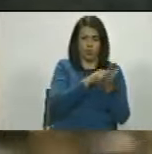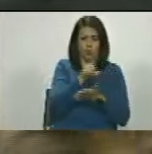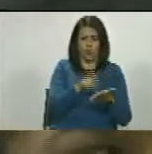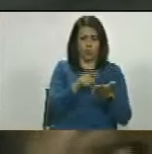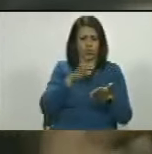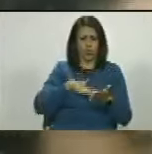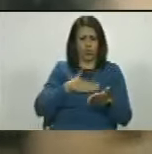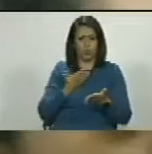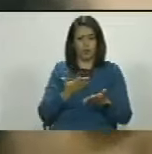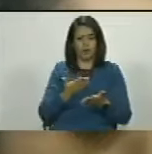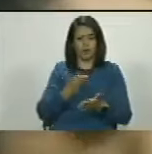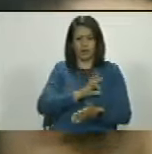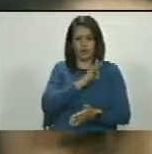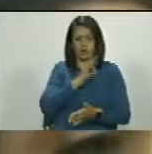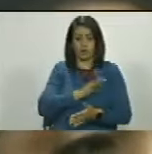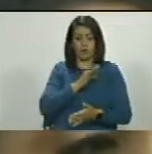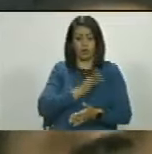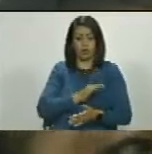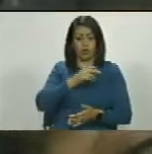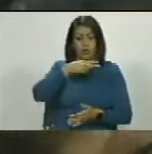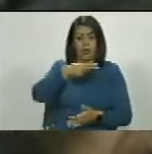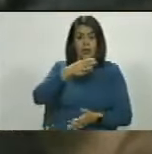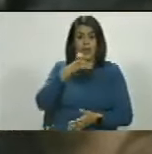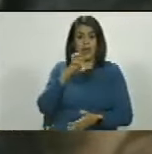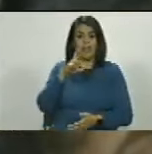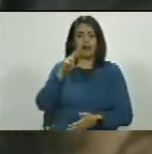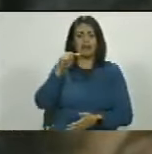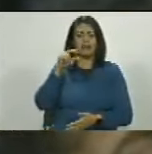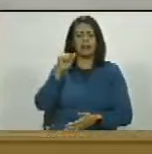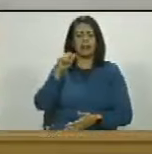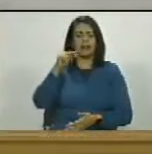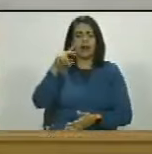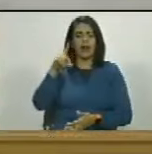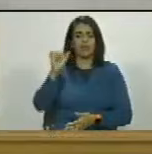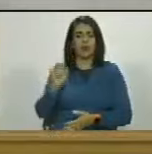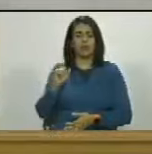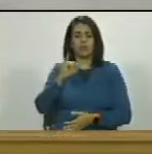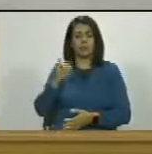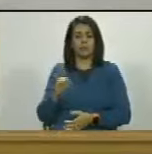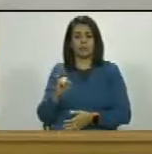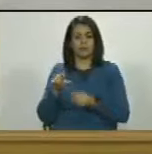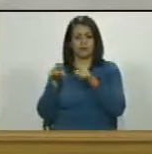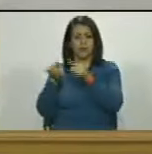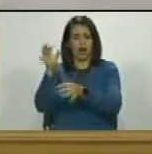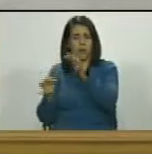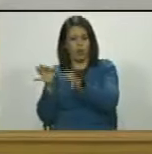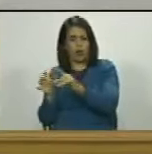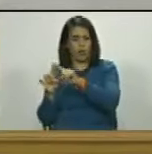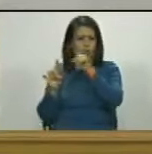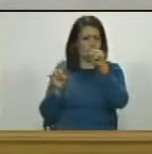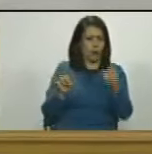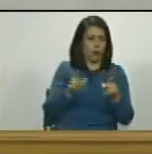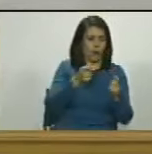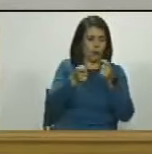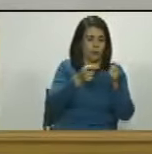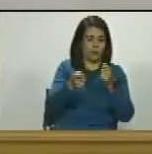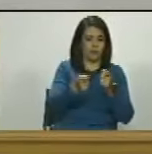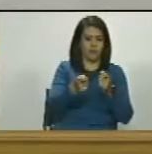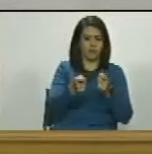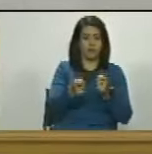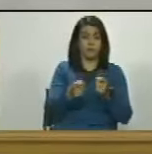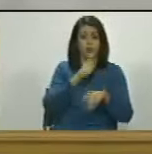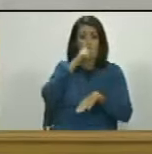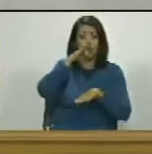ese señor Hernández que es el perpetrador es el autor